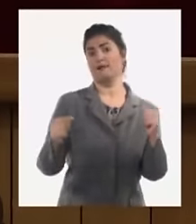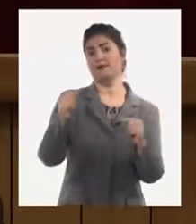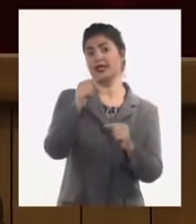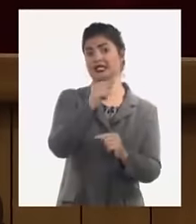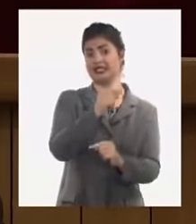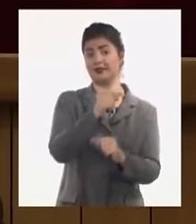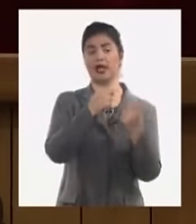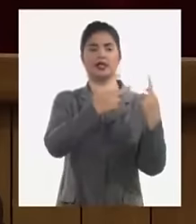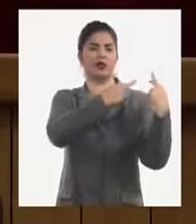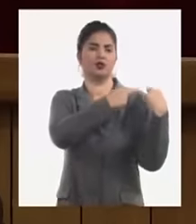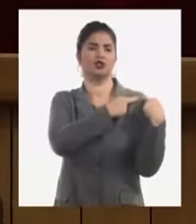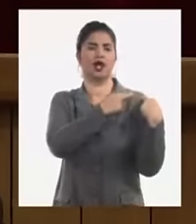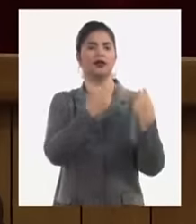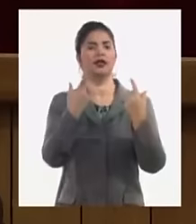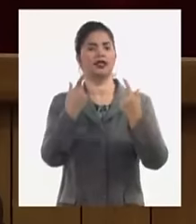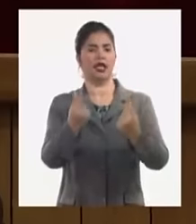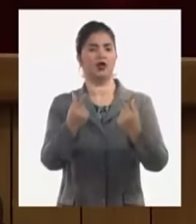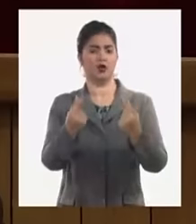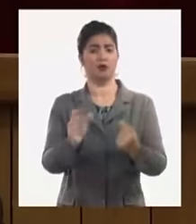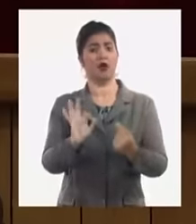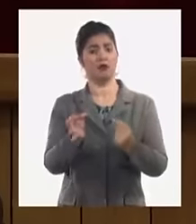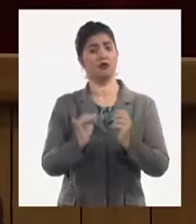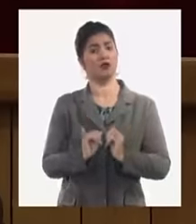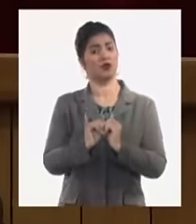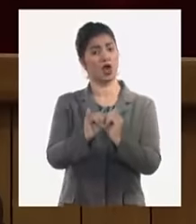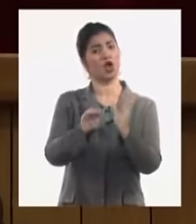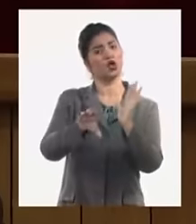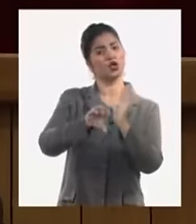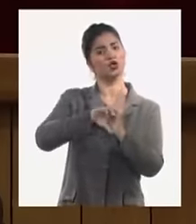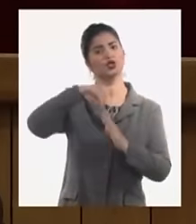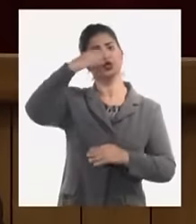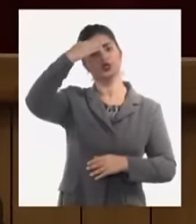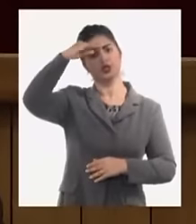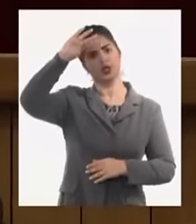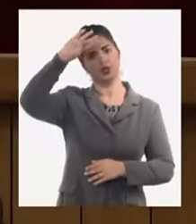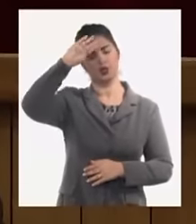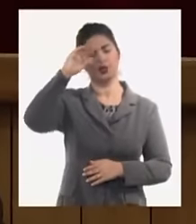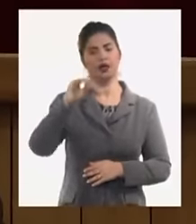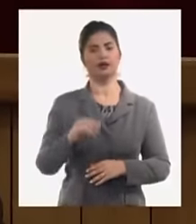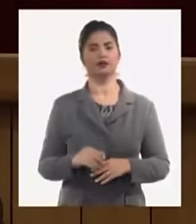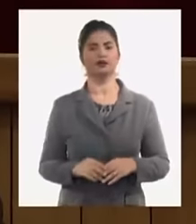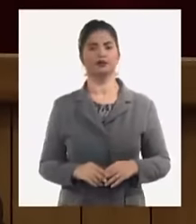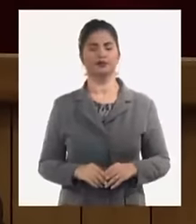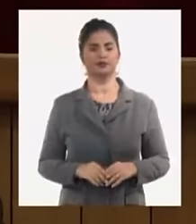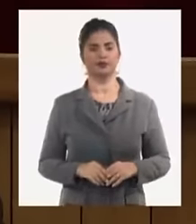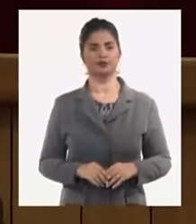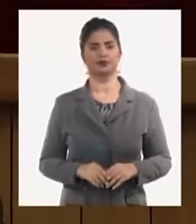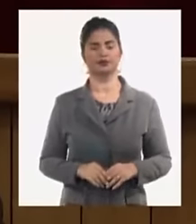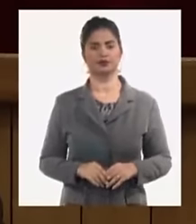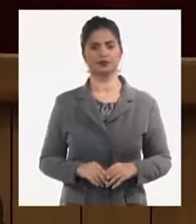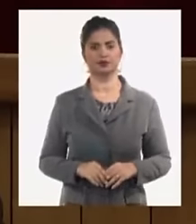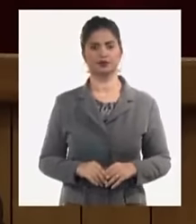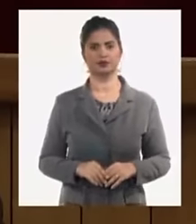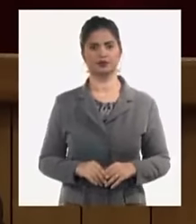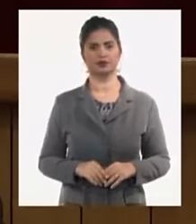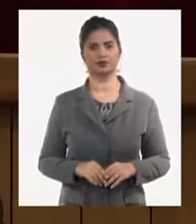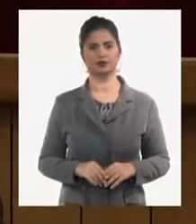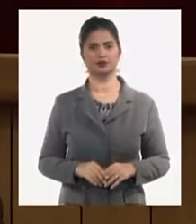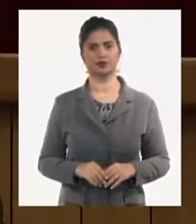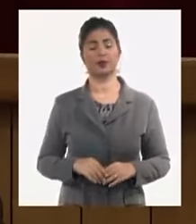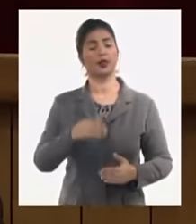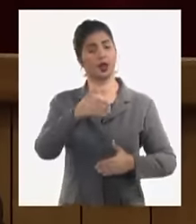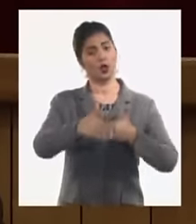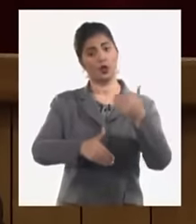según lo establece la constitución de la república ahora es un proceso profundo y